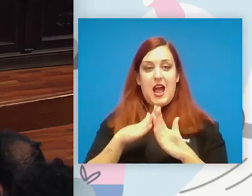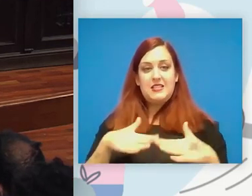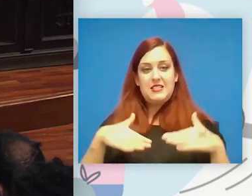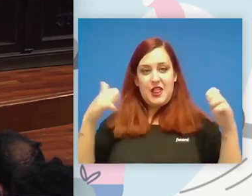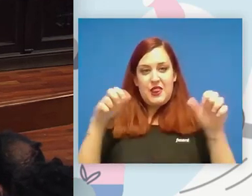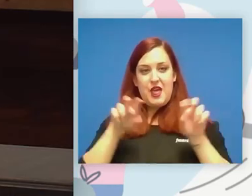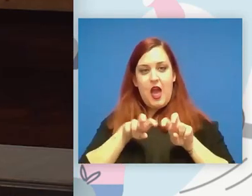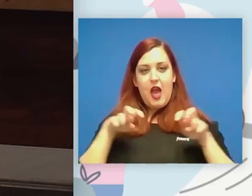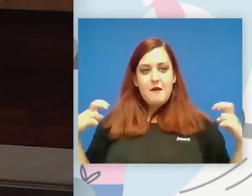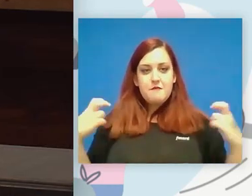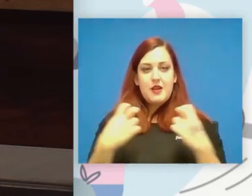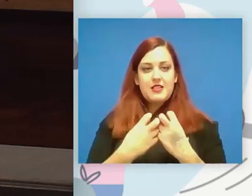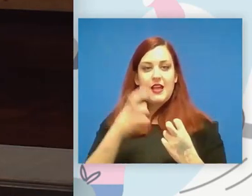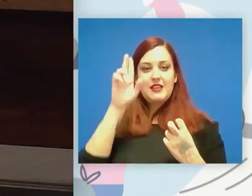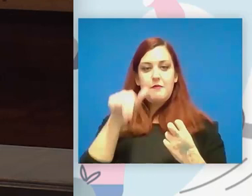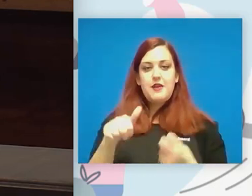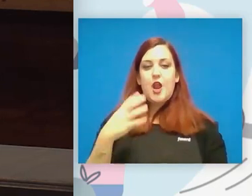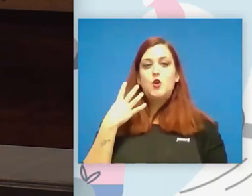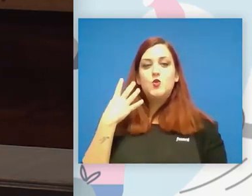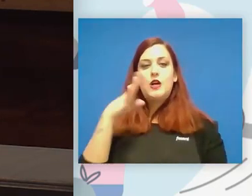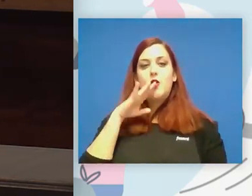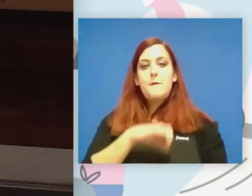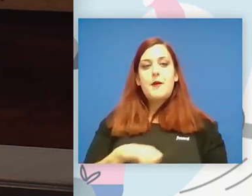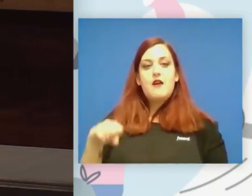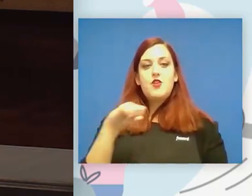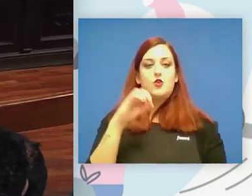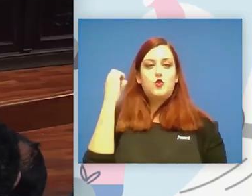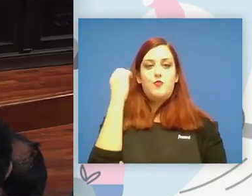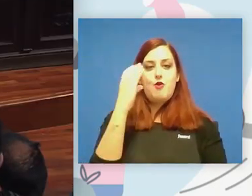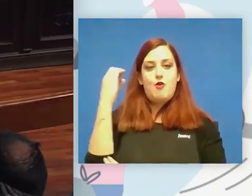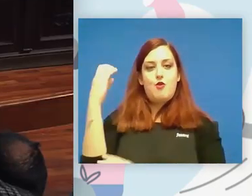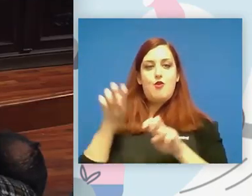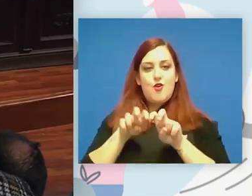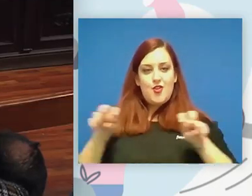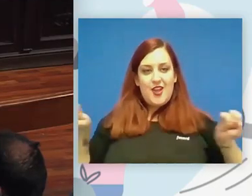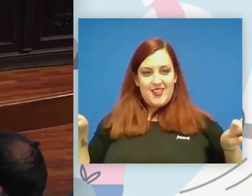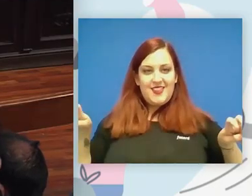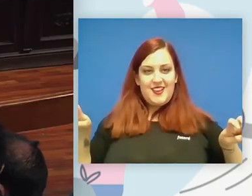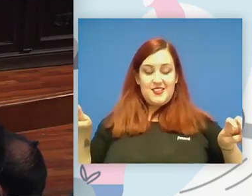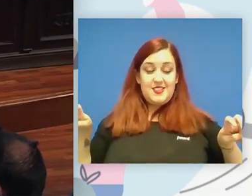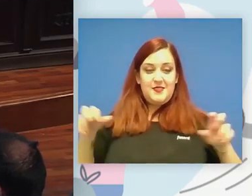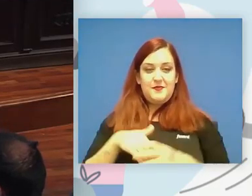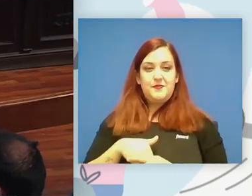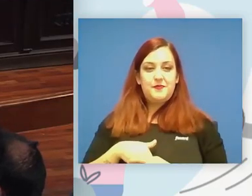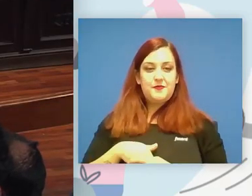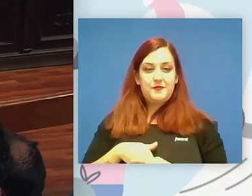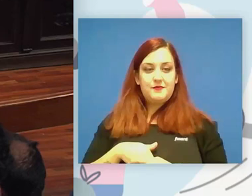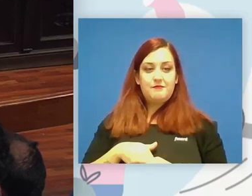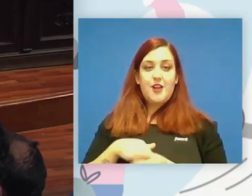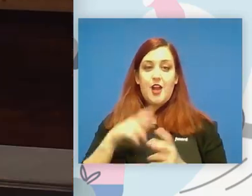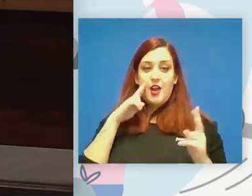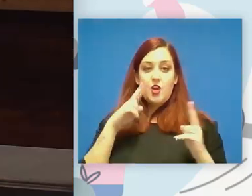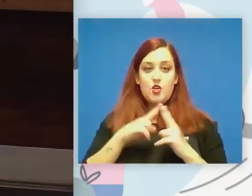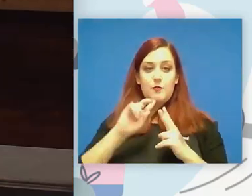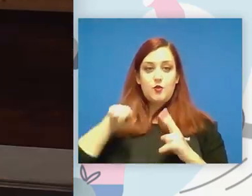redonda y por supuesto a los cuatro magníficos ponentes que hemos tenido con sus intervenciones nos vemos luego